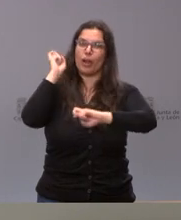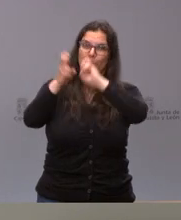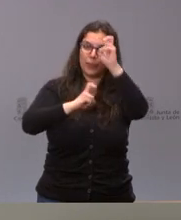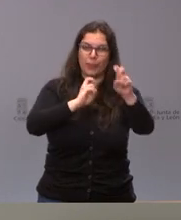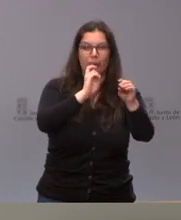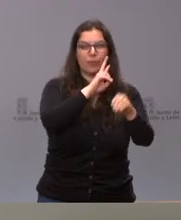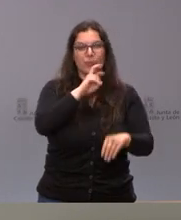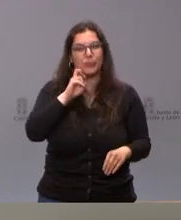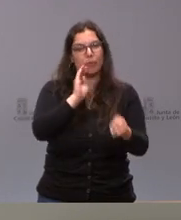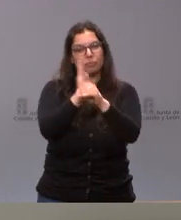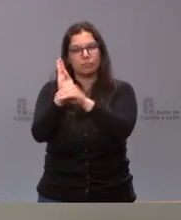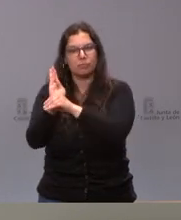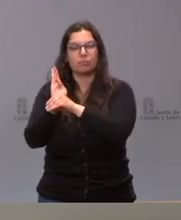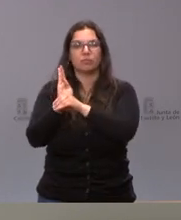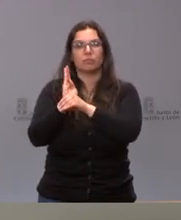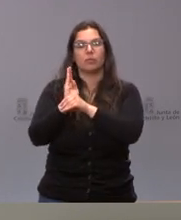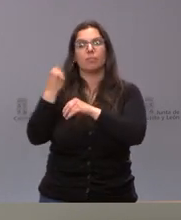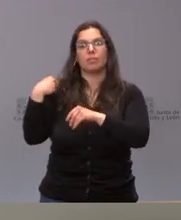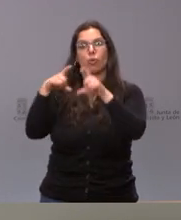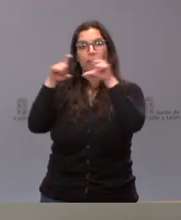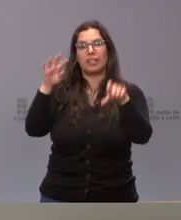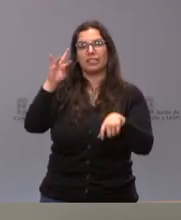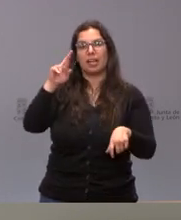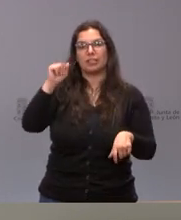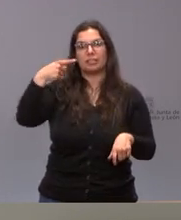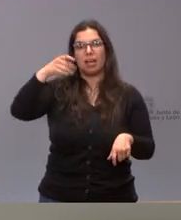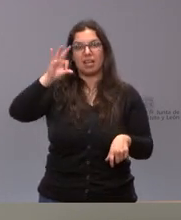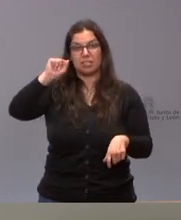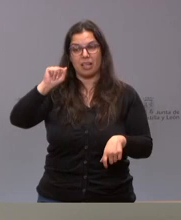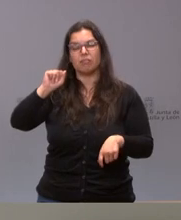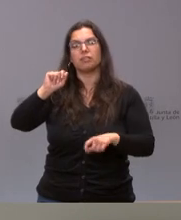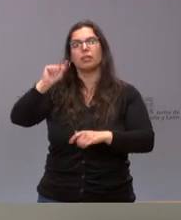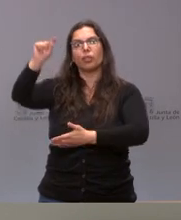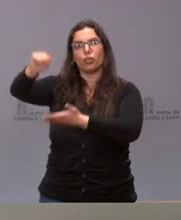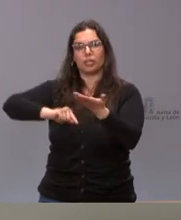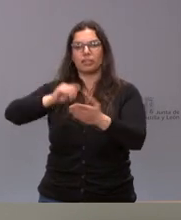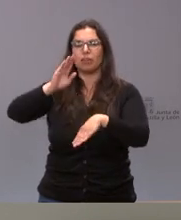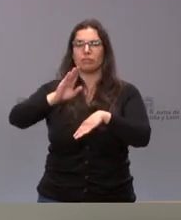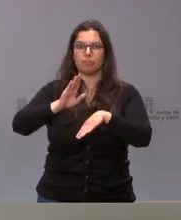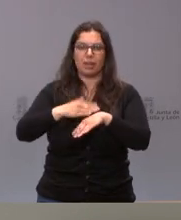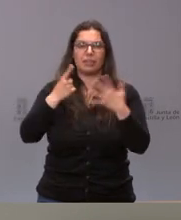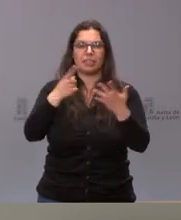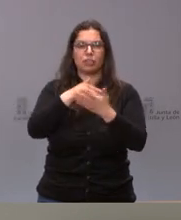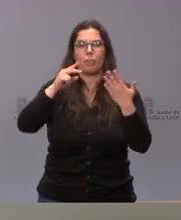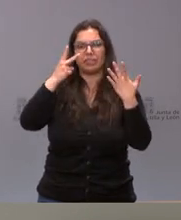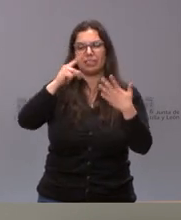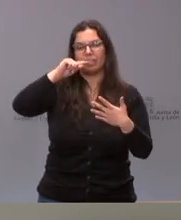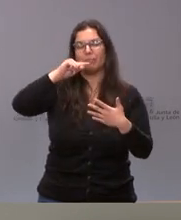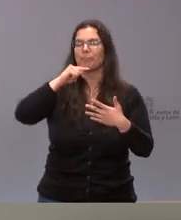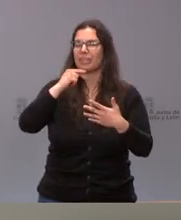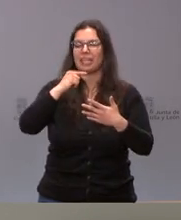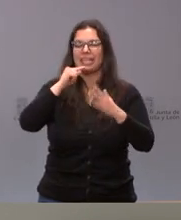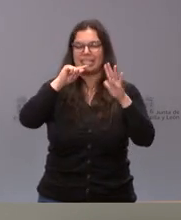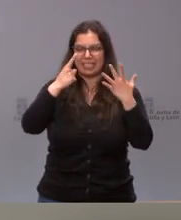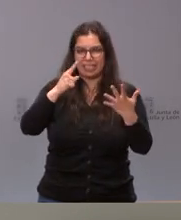de esta restauración y una inversión de 7,6 millones de euros para la misma. Colgaremos una nota de prensa, al margen